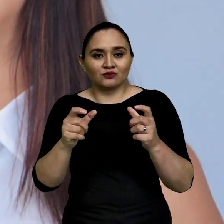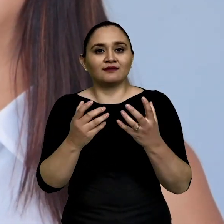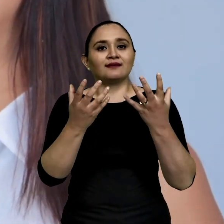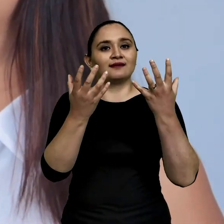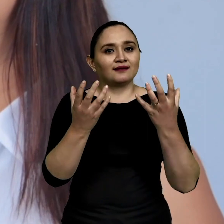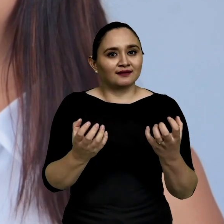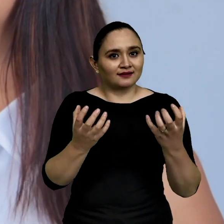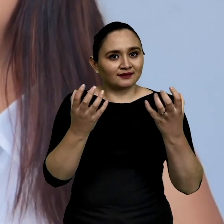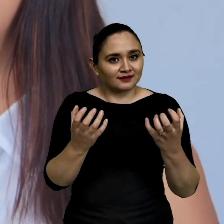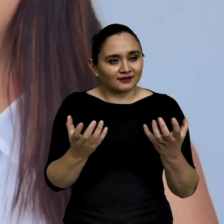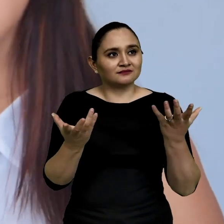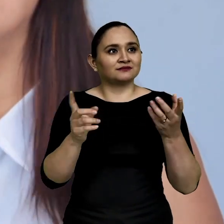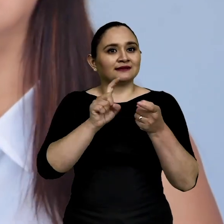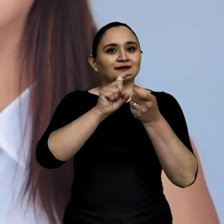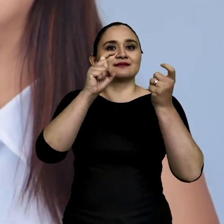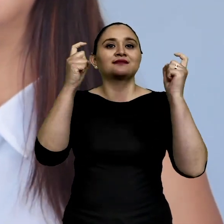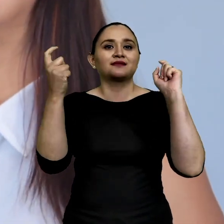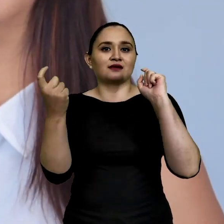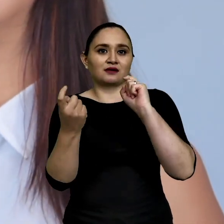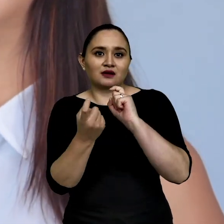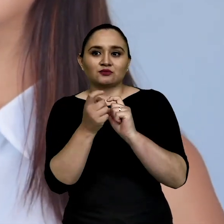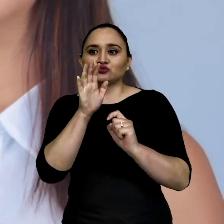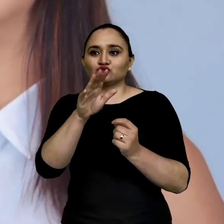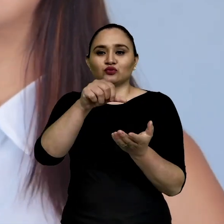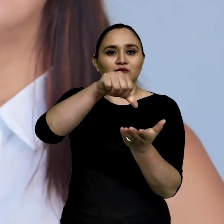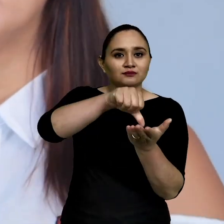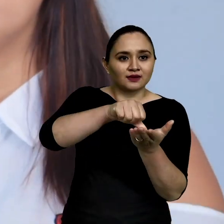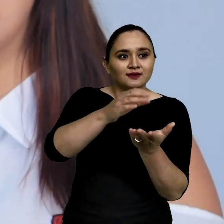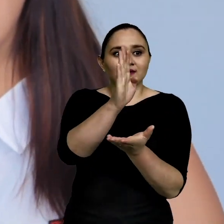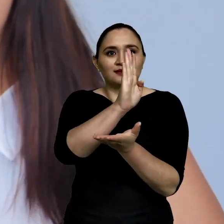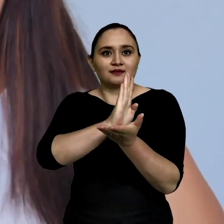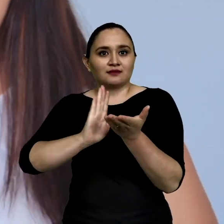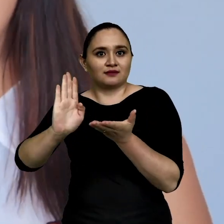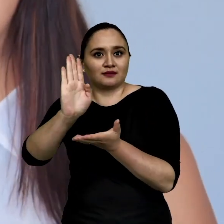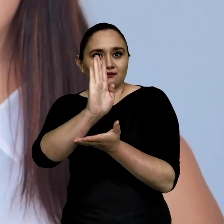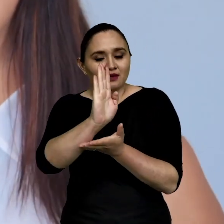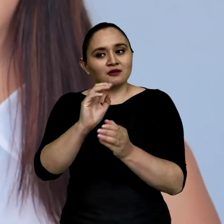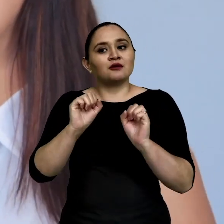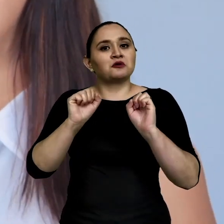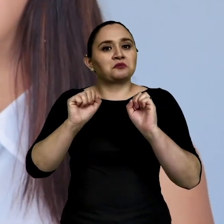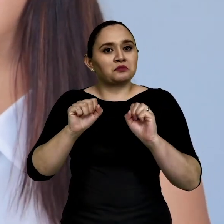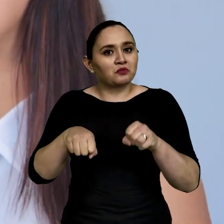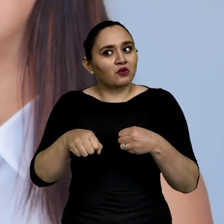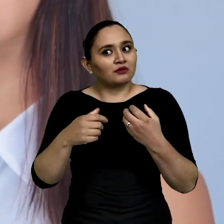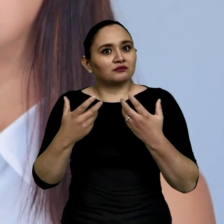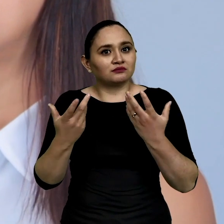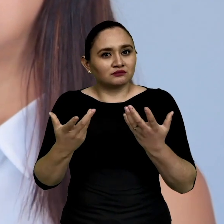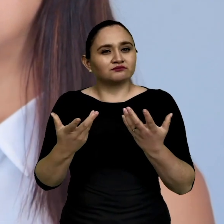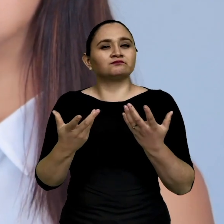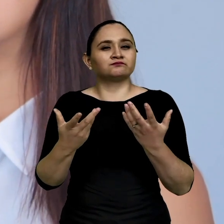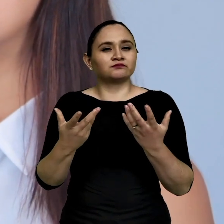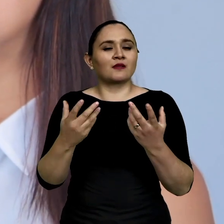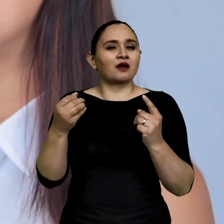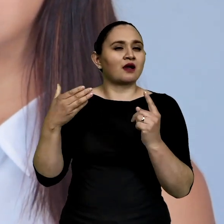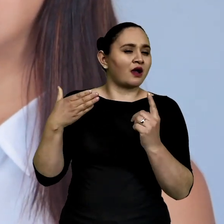llevar a cabo transformaciones en su parroquia, en su barrio para poder